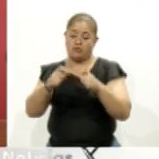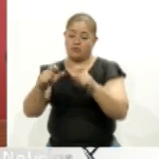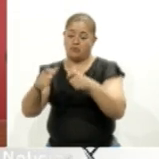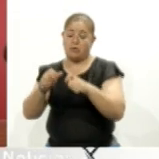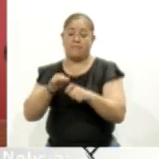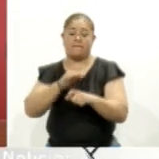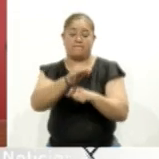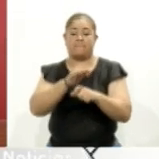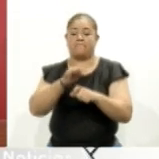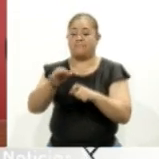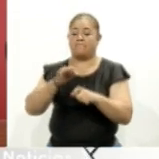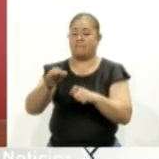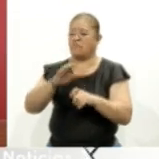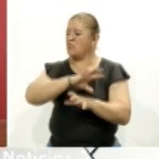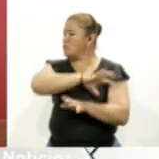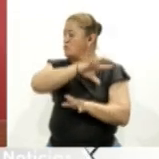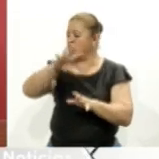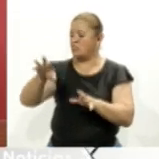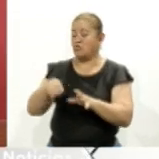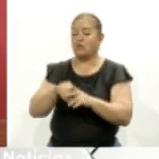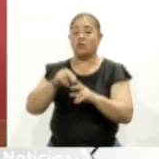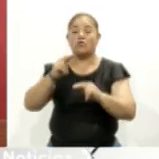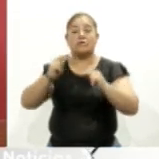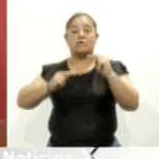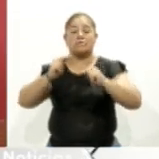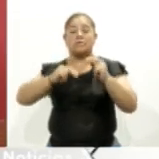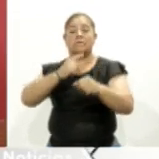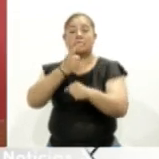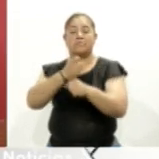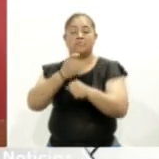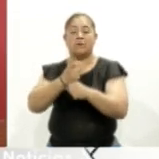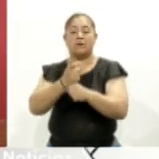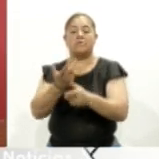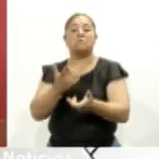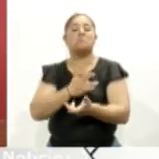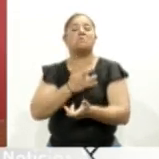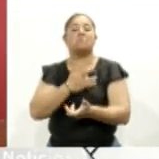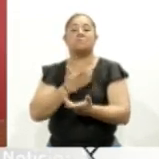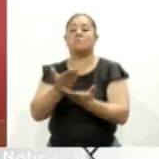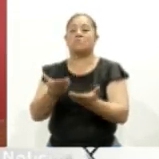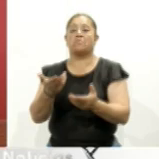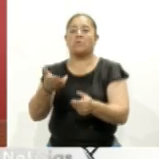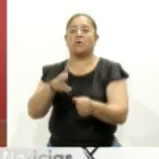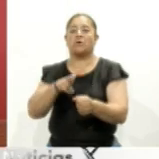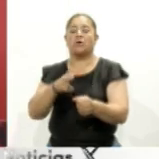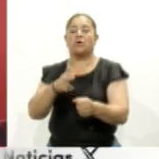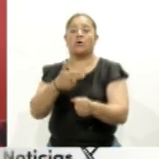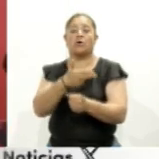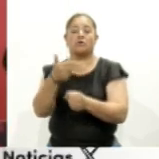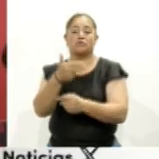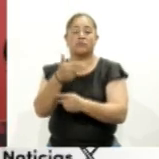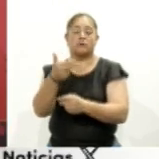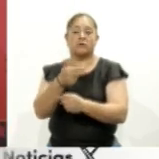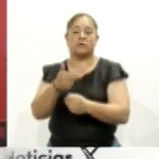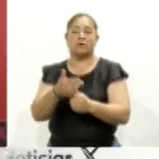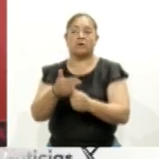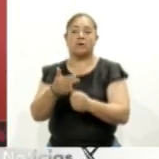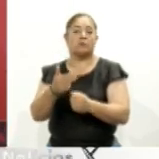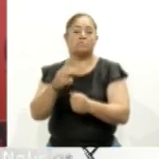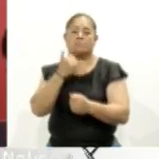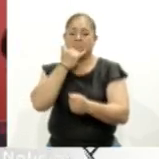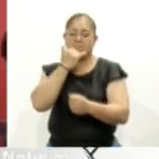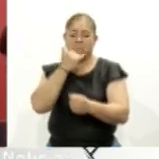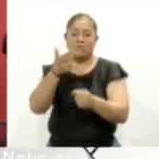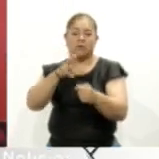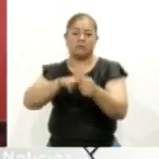todo lo que tiene que ver con el primer nivel, cómo vamos en hospitales, esto es